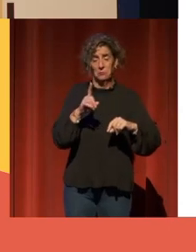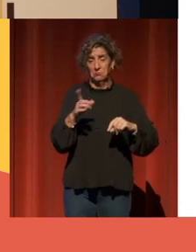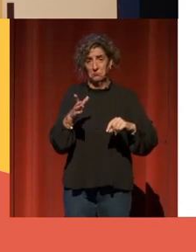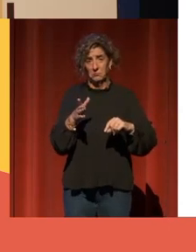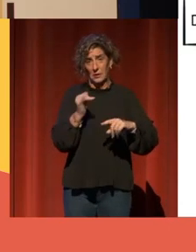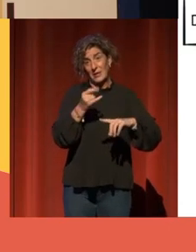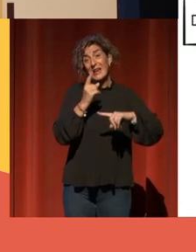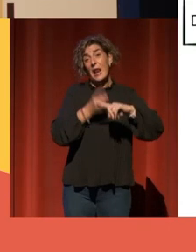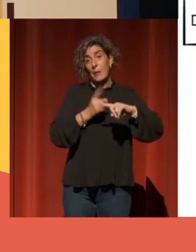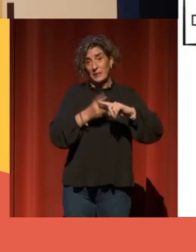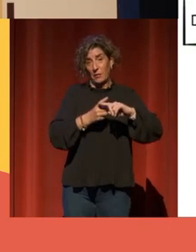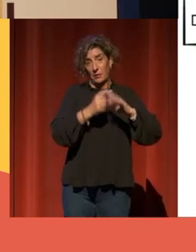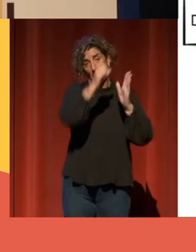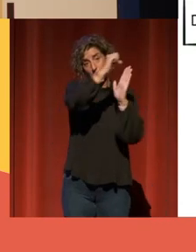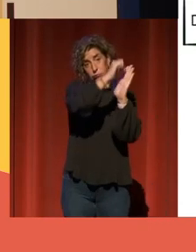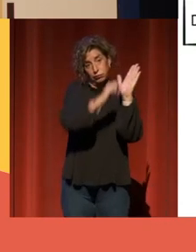estamos.